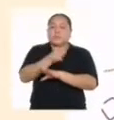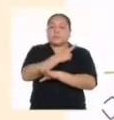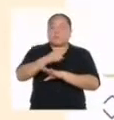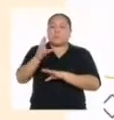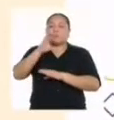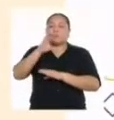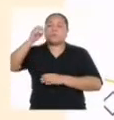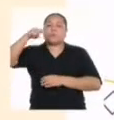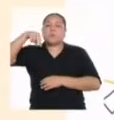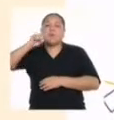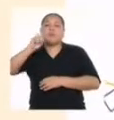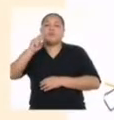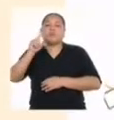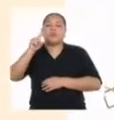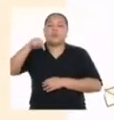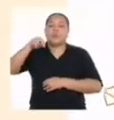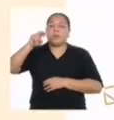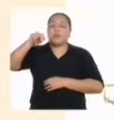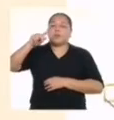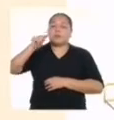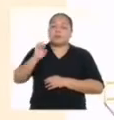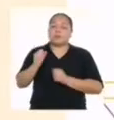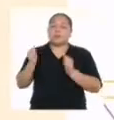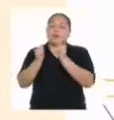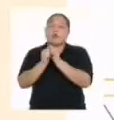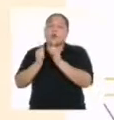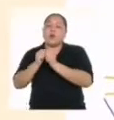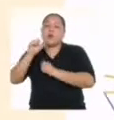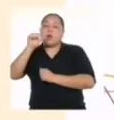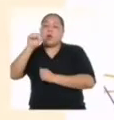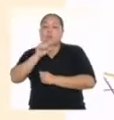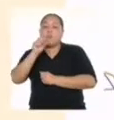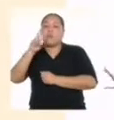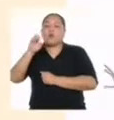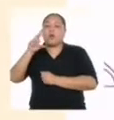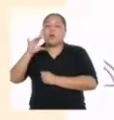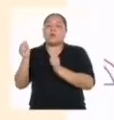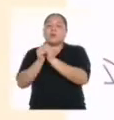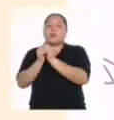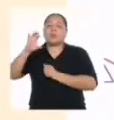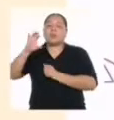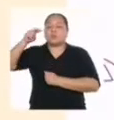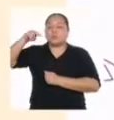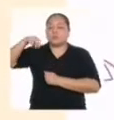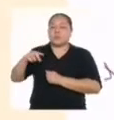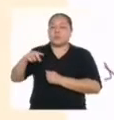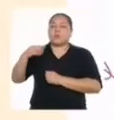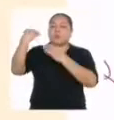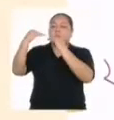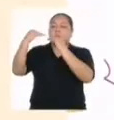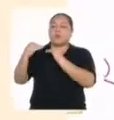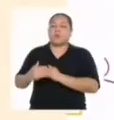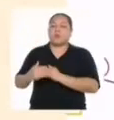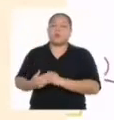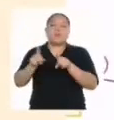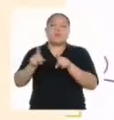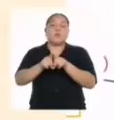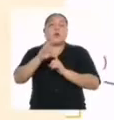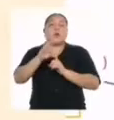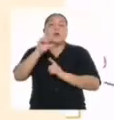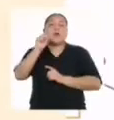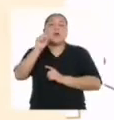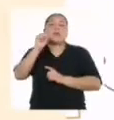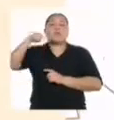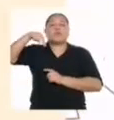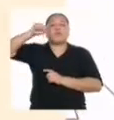pues se repiten los sonidos de las vocales y consonantes. Finalmente, también tenemos una rima asonante hacia el